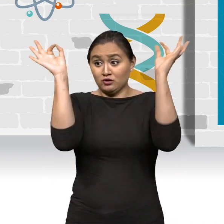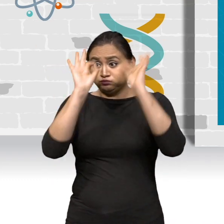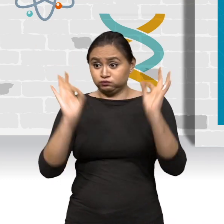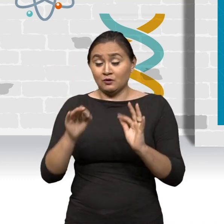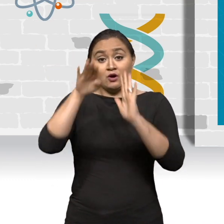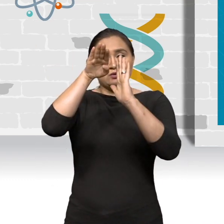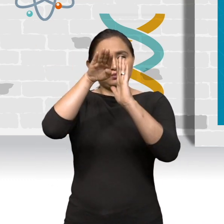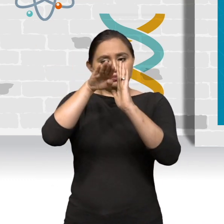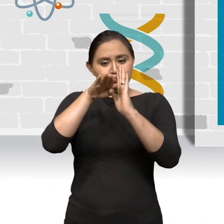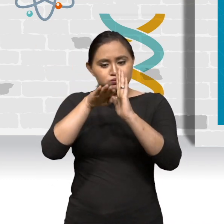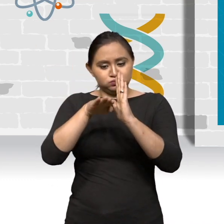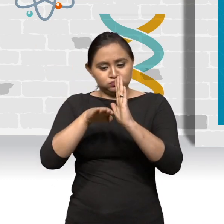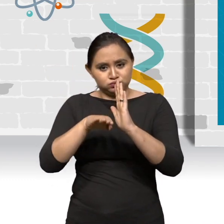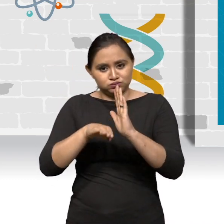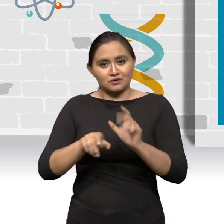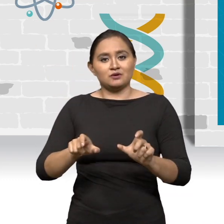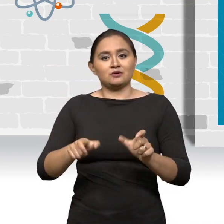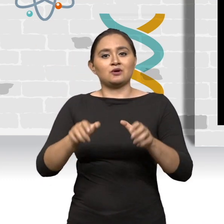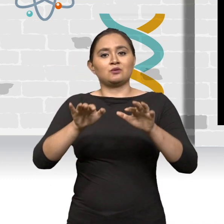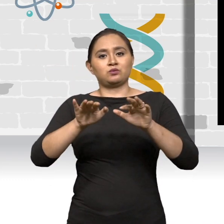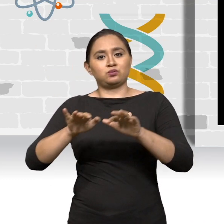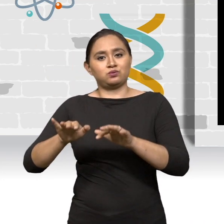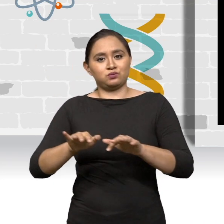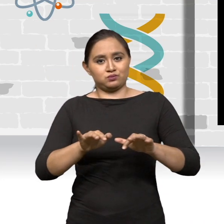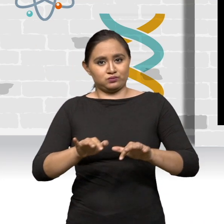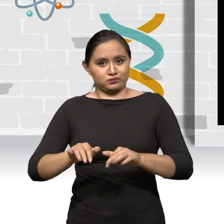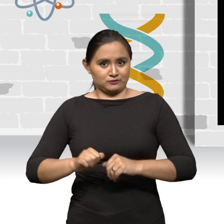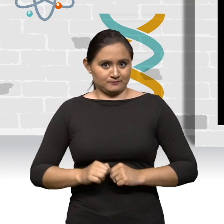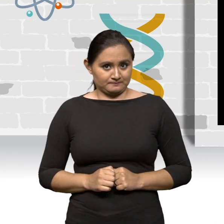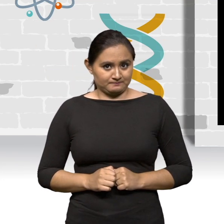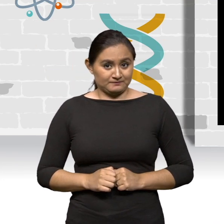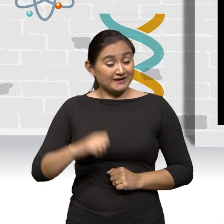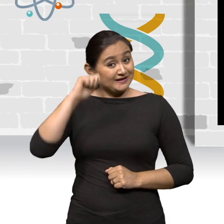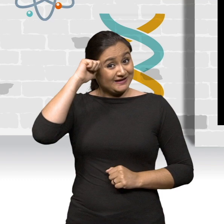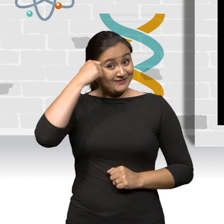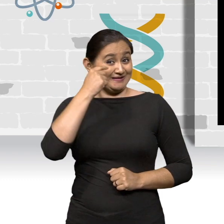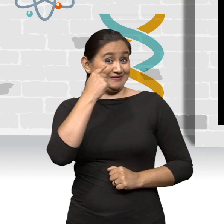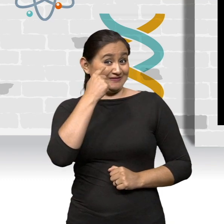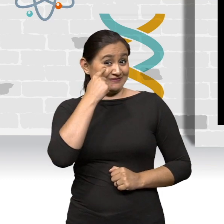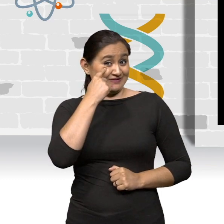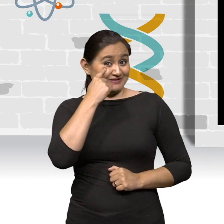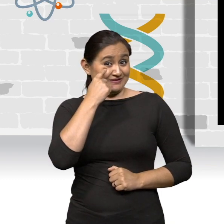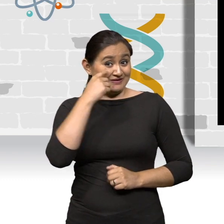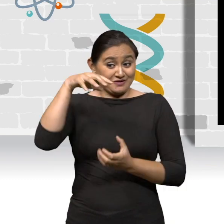y volverá a su volumen inicial. Volvamos al ejemplo del globo aerostático.